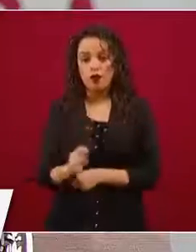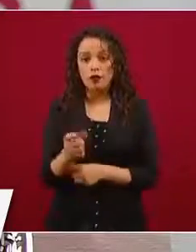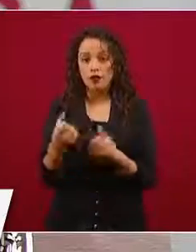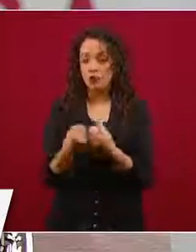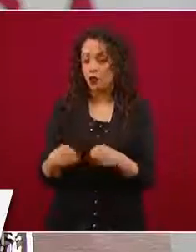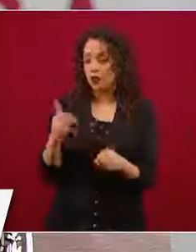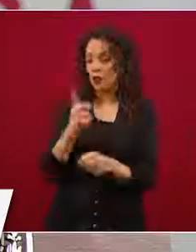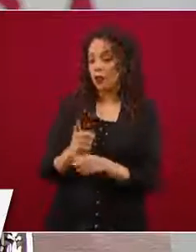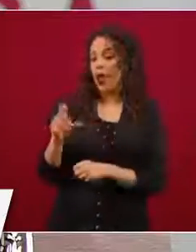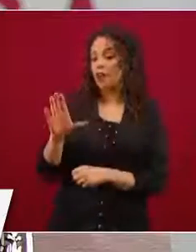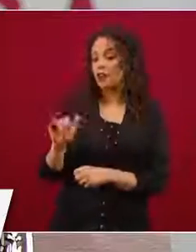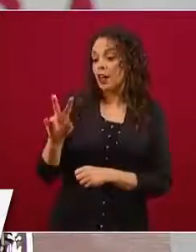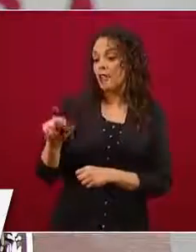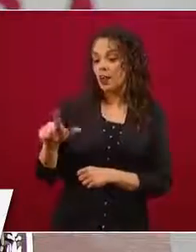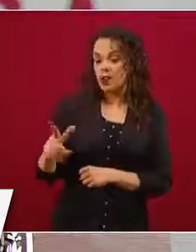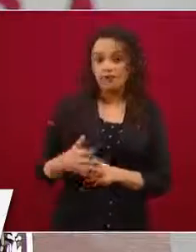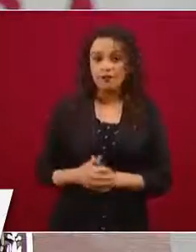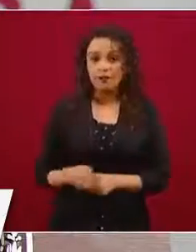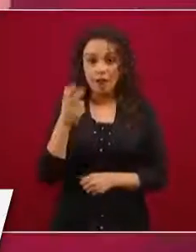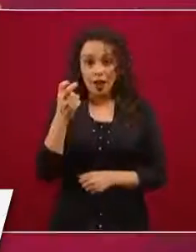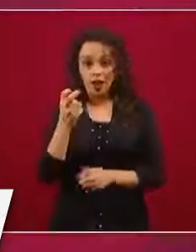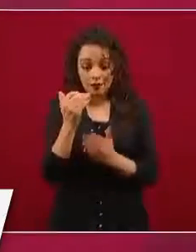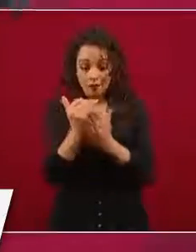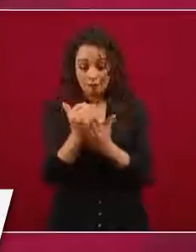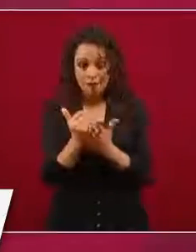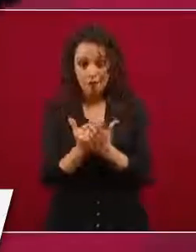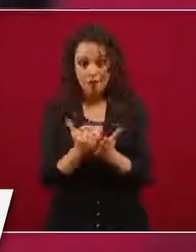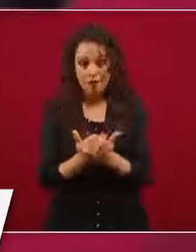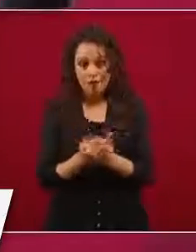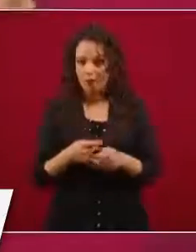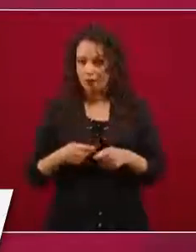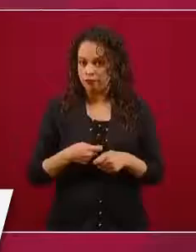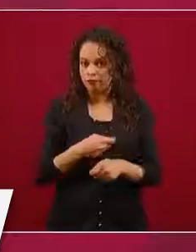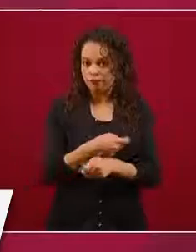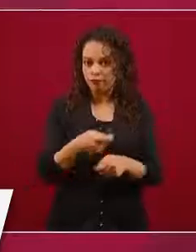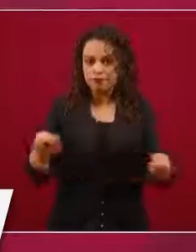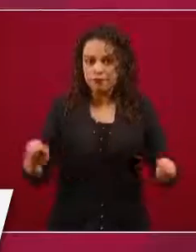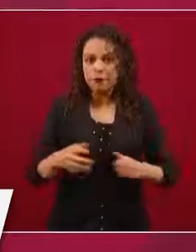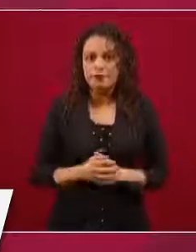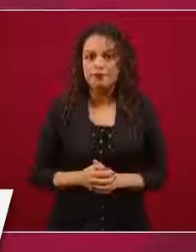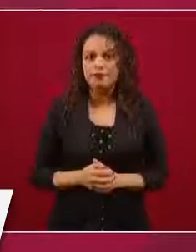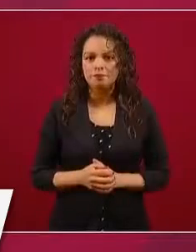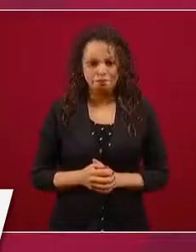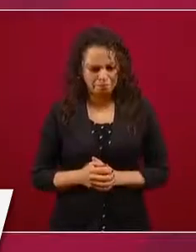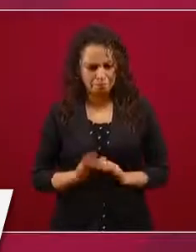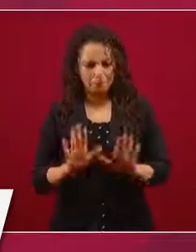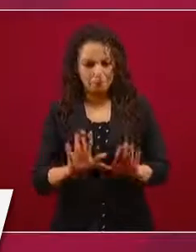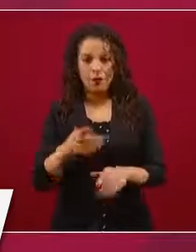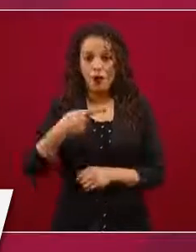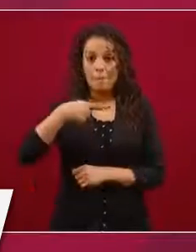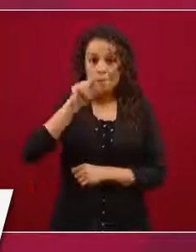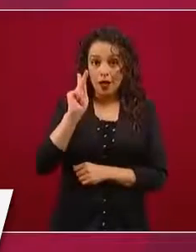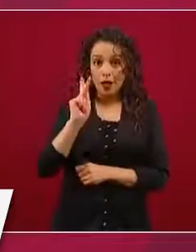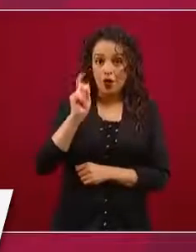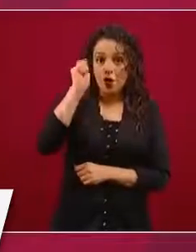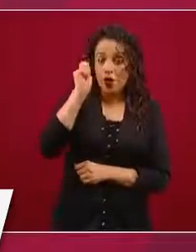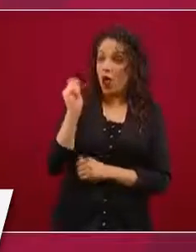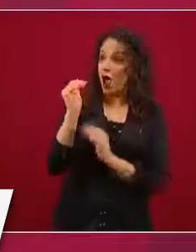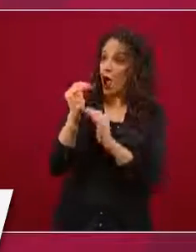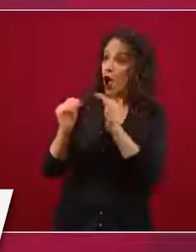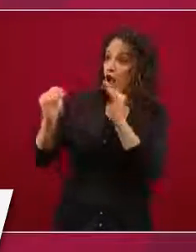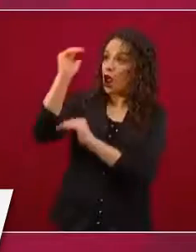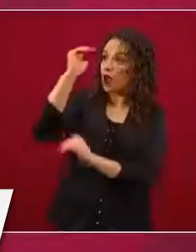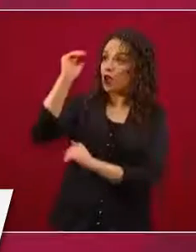Echan a andar todas estas medidas de simulación, porque no tocaban a los de arriba, a sus patrocinadores.